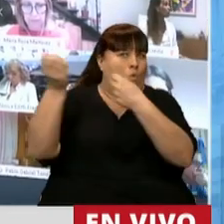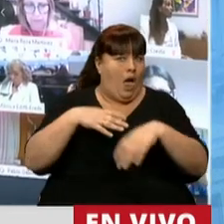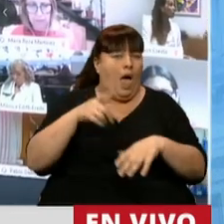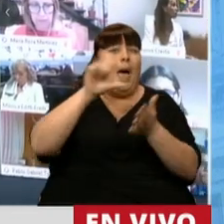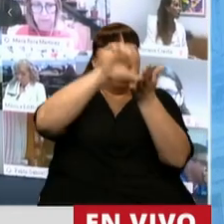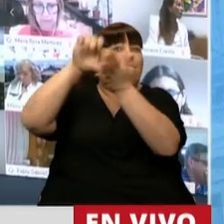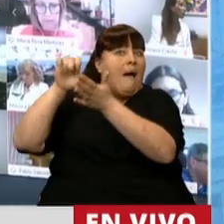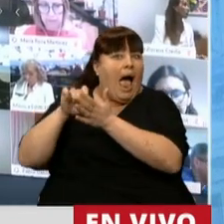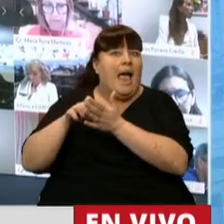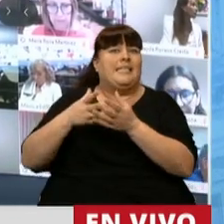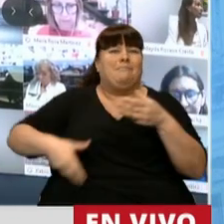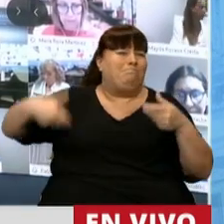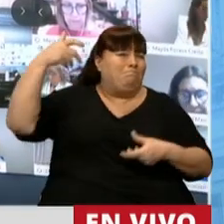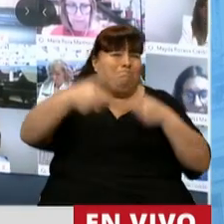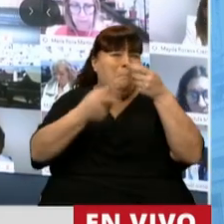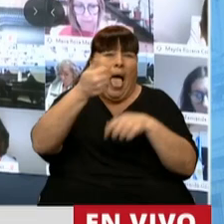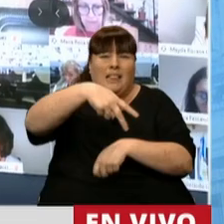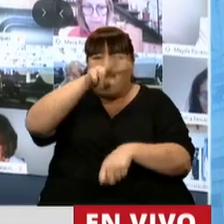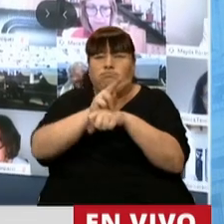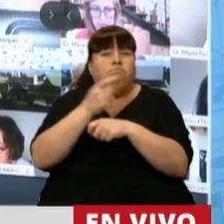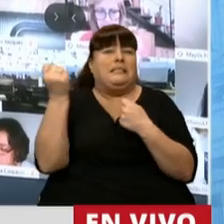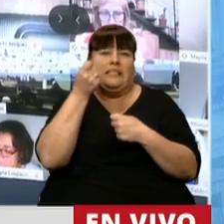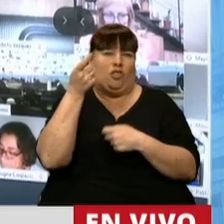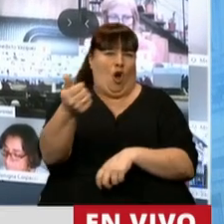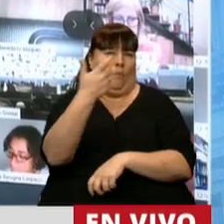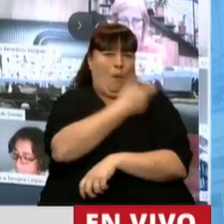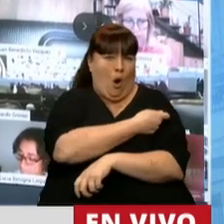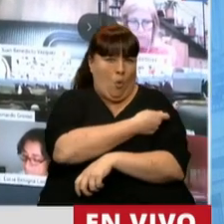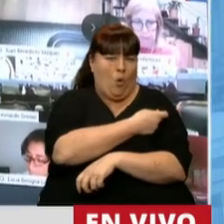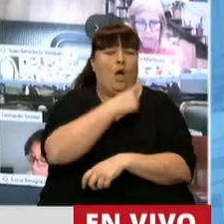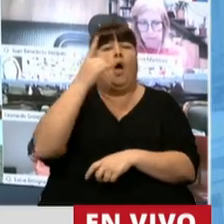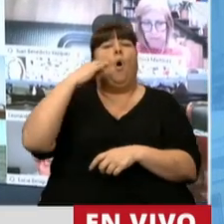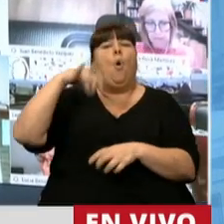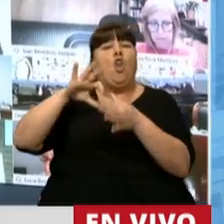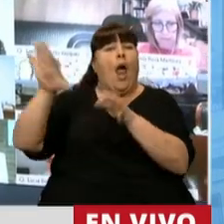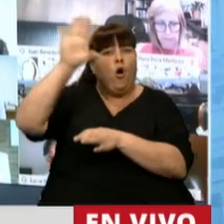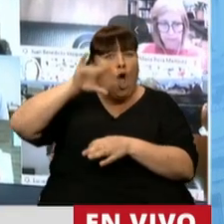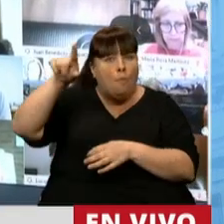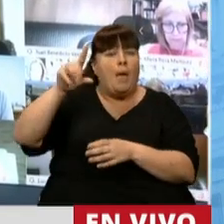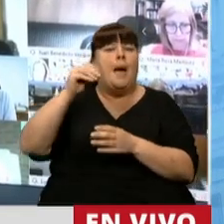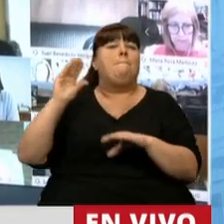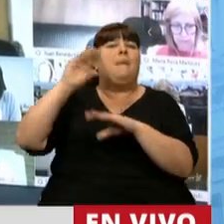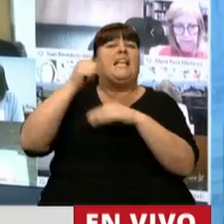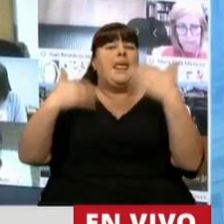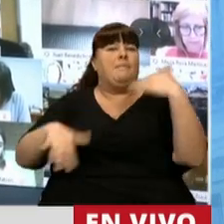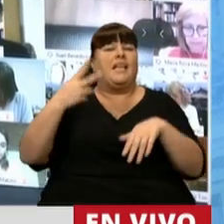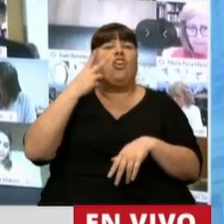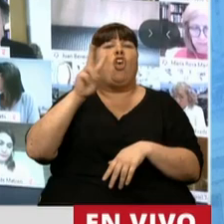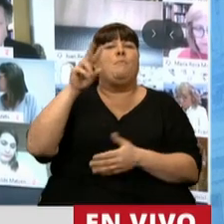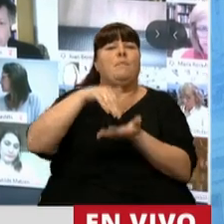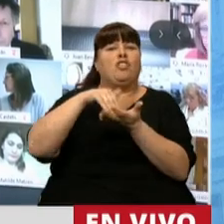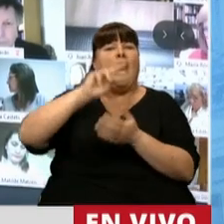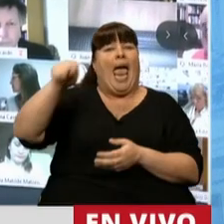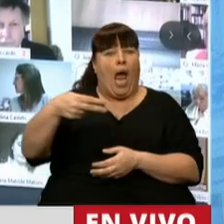Los países están invirtiendo sumas extraordinarias para este fin. Por un lado, la Unión Europea ha dispuesto un fondo de emergencia de 2.000